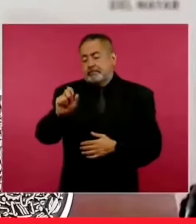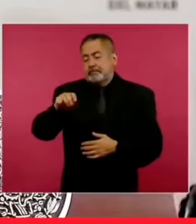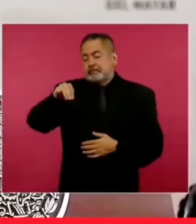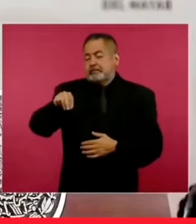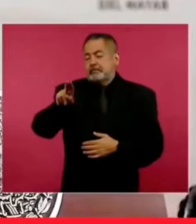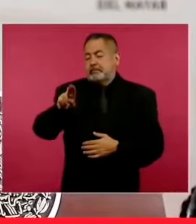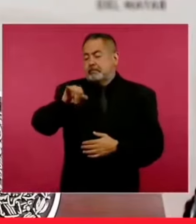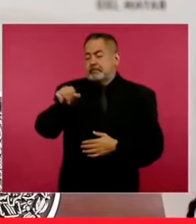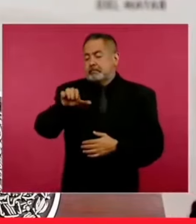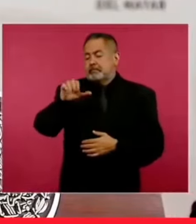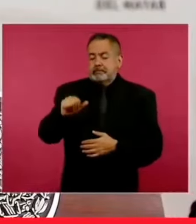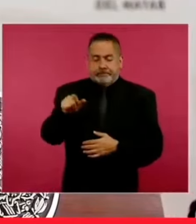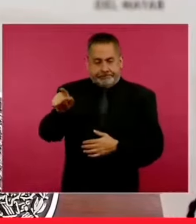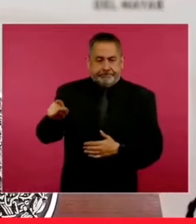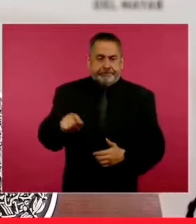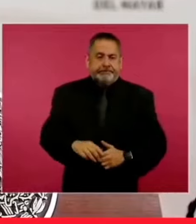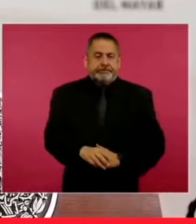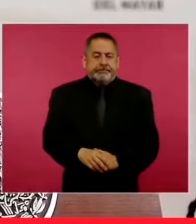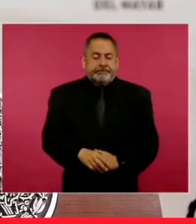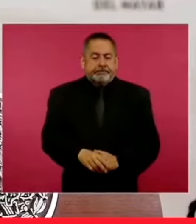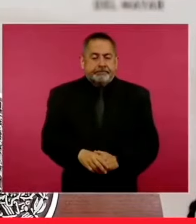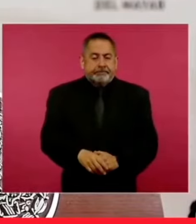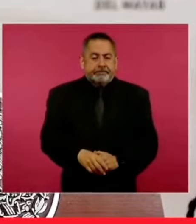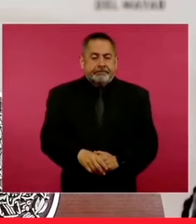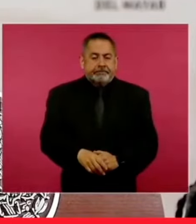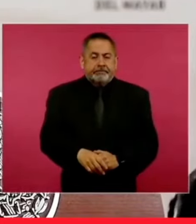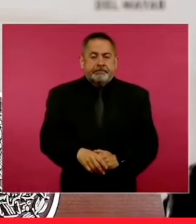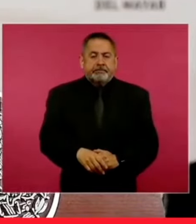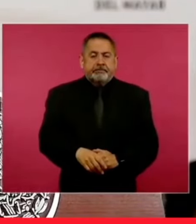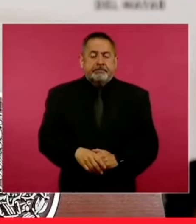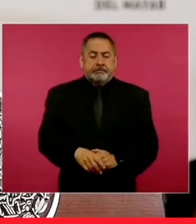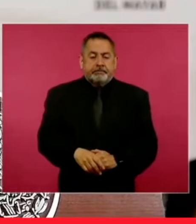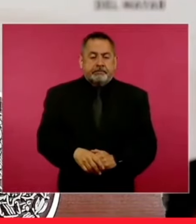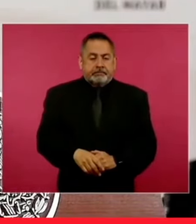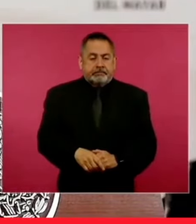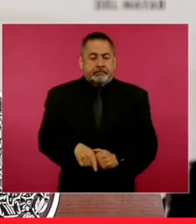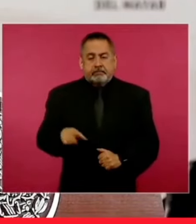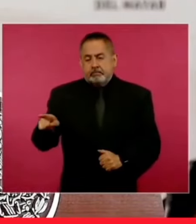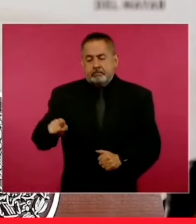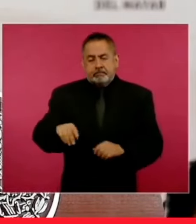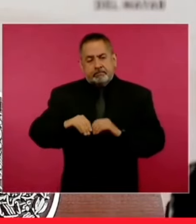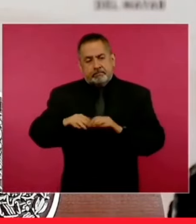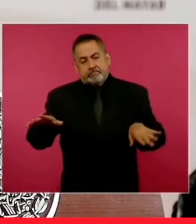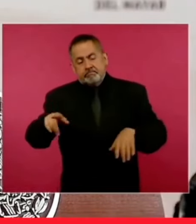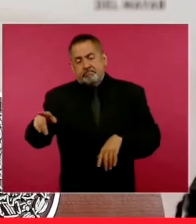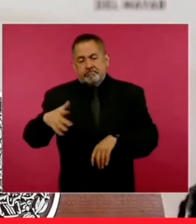veo conocer que está enfermo,